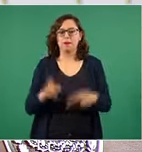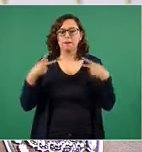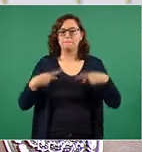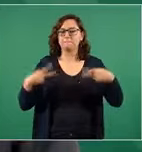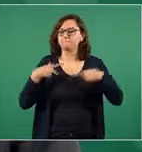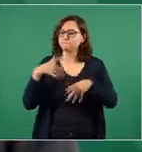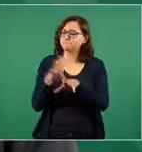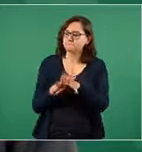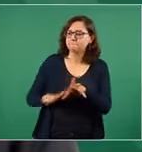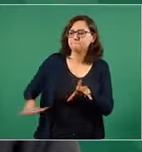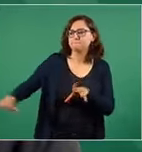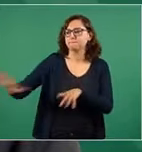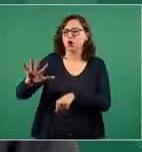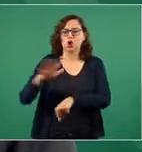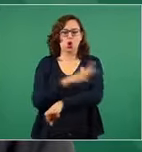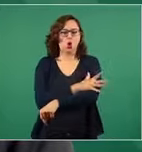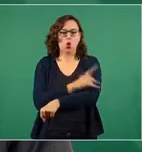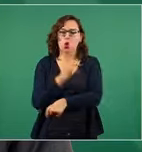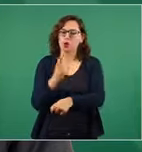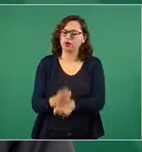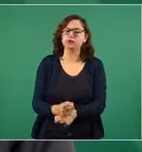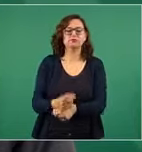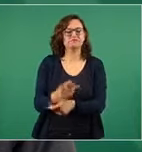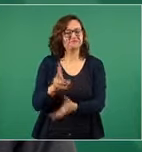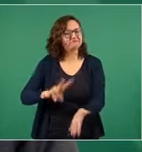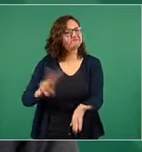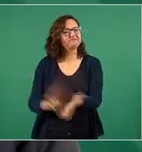No pudieron los corruptos con eso.